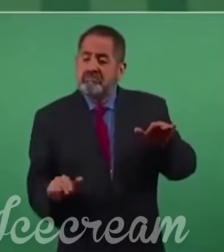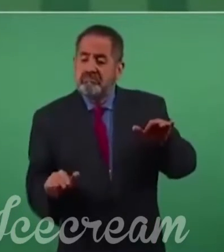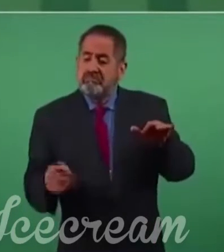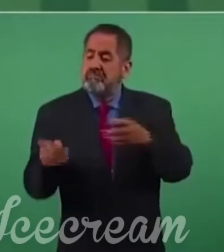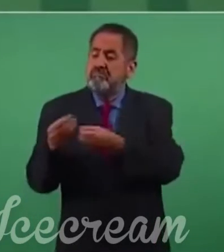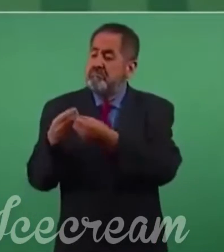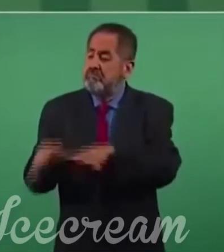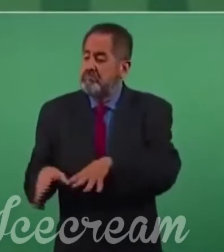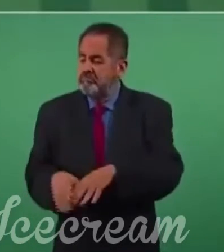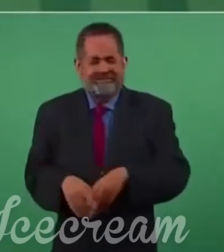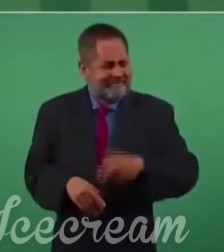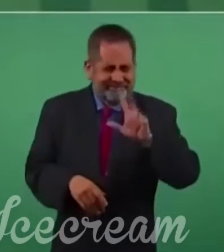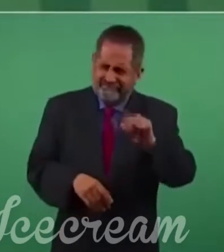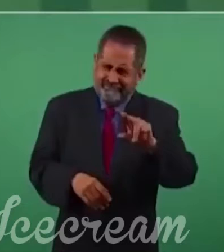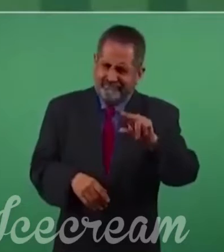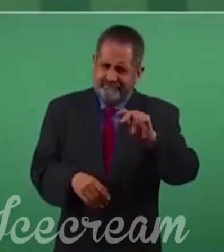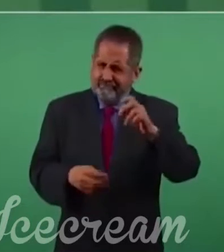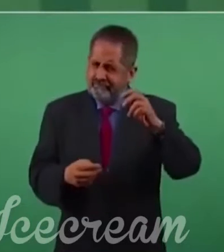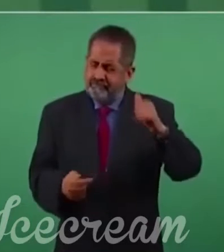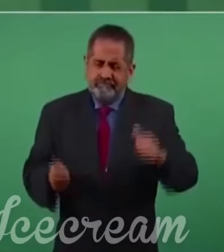interés del pueblo y de la nación.